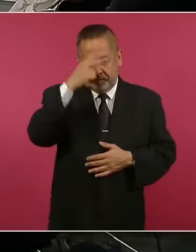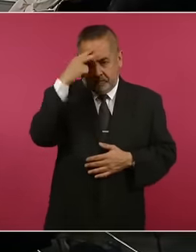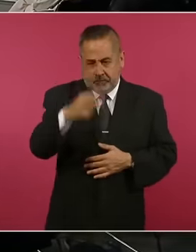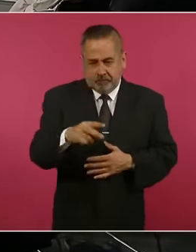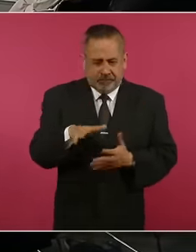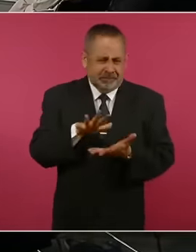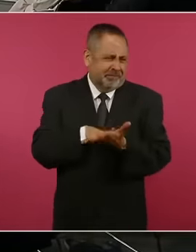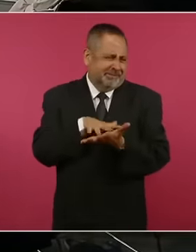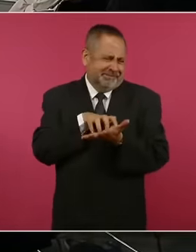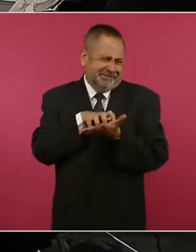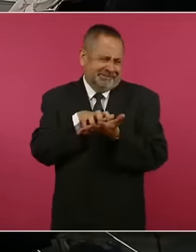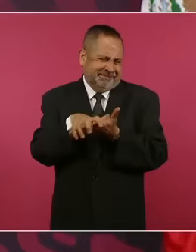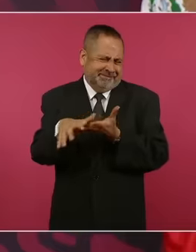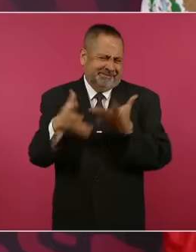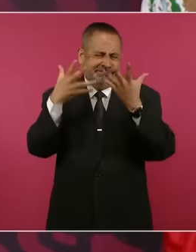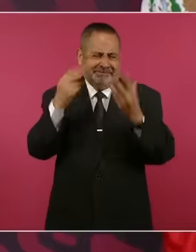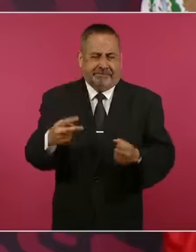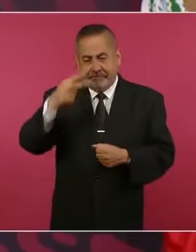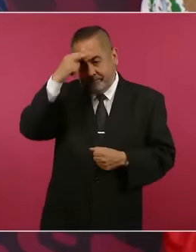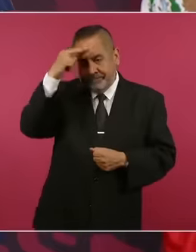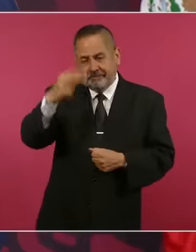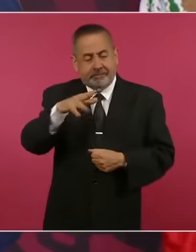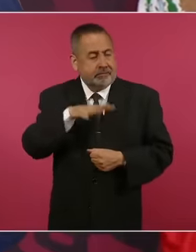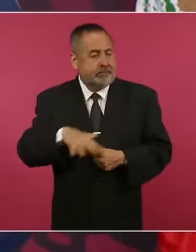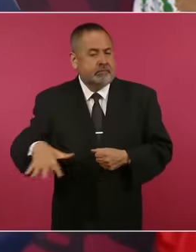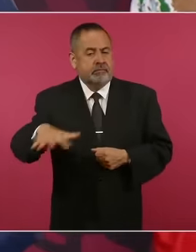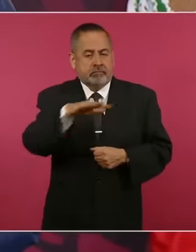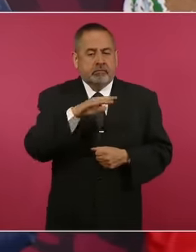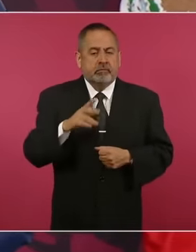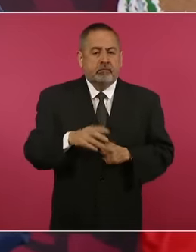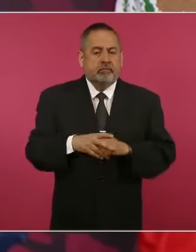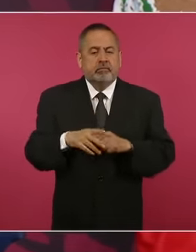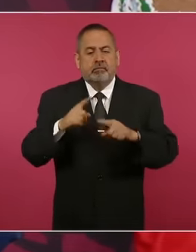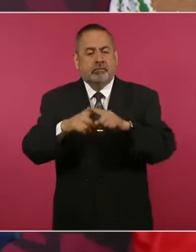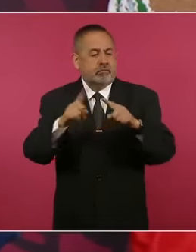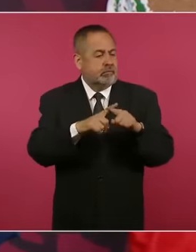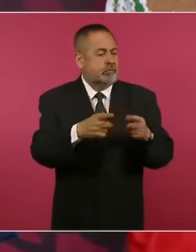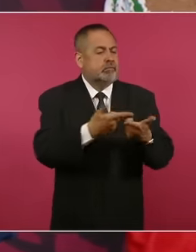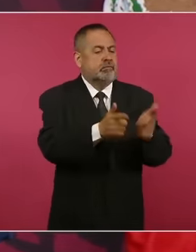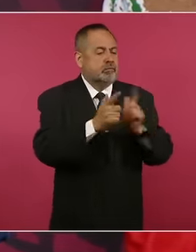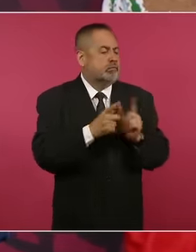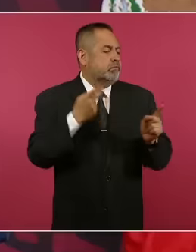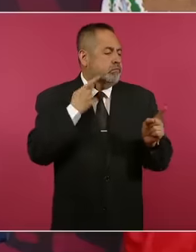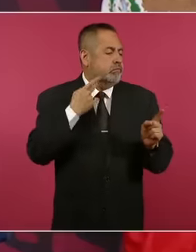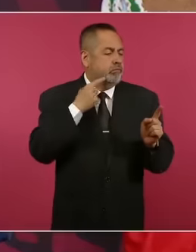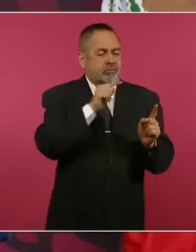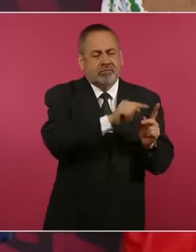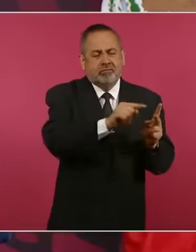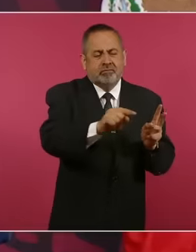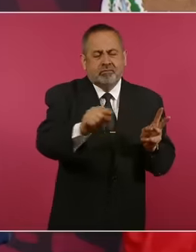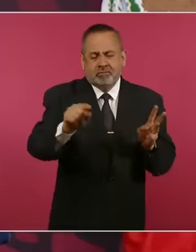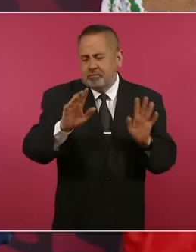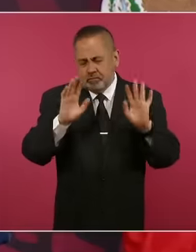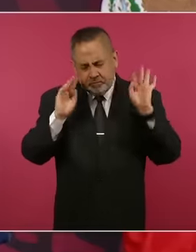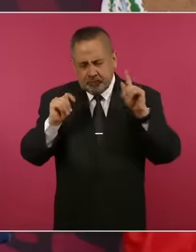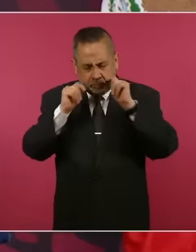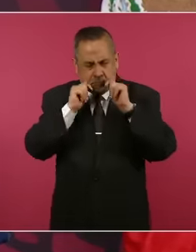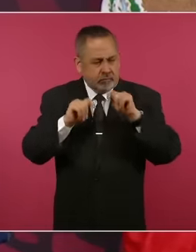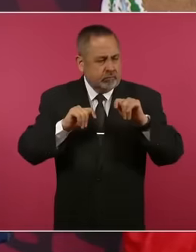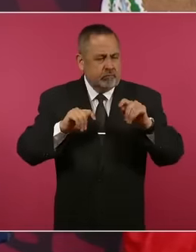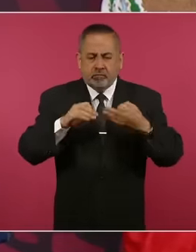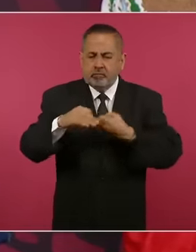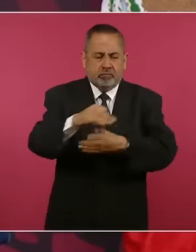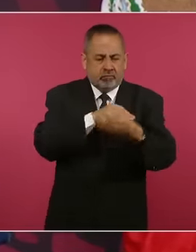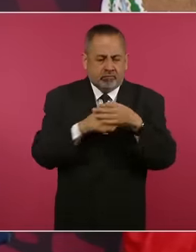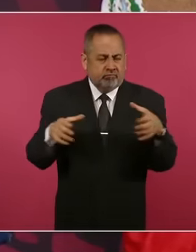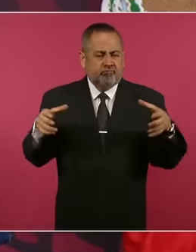a la inmensa mayoría de los mexicanos, de todas las organizaciones políticas, de todos los